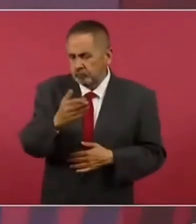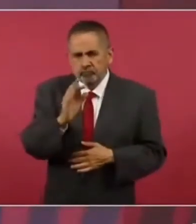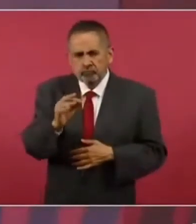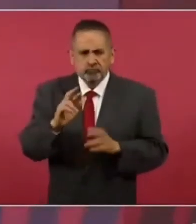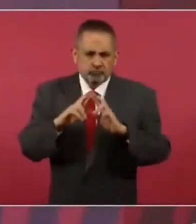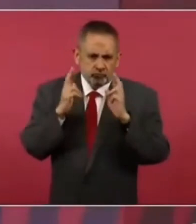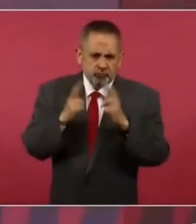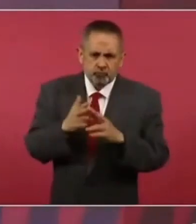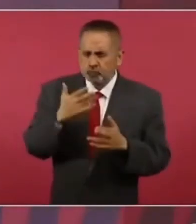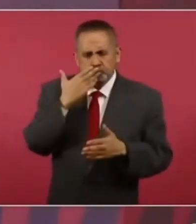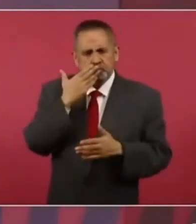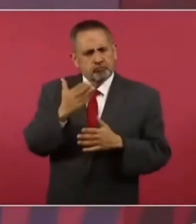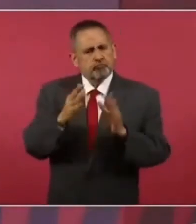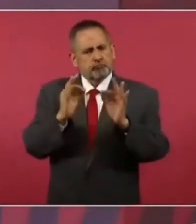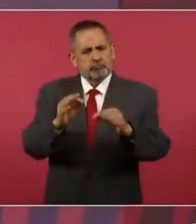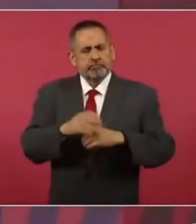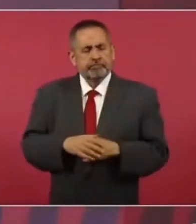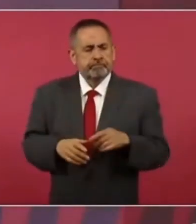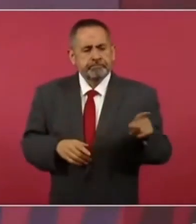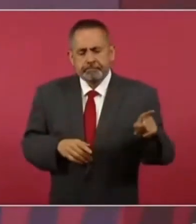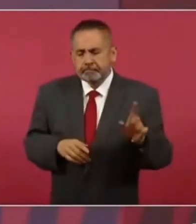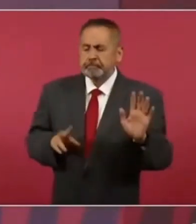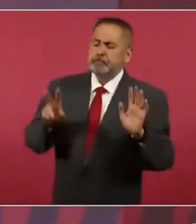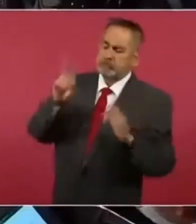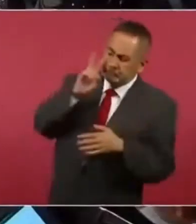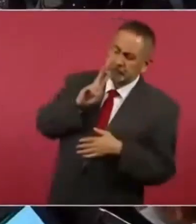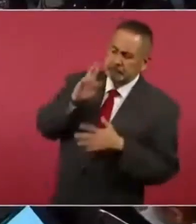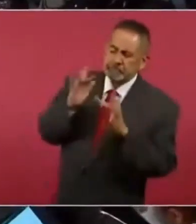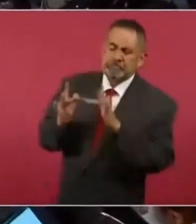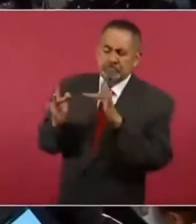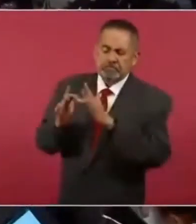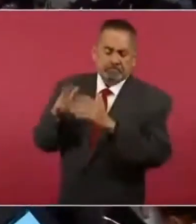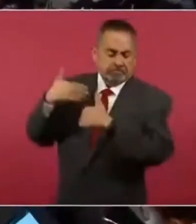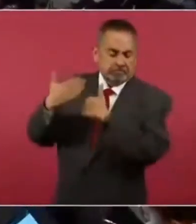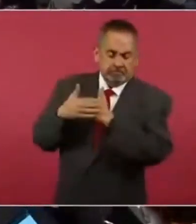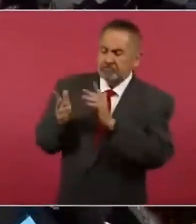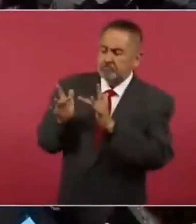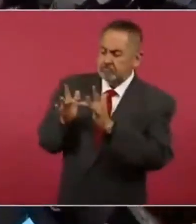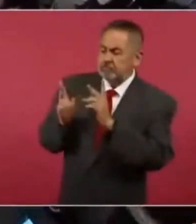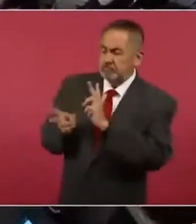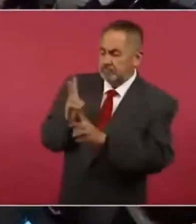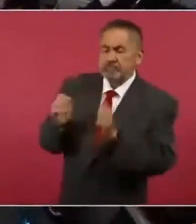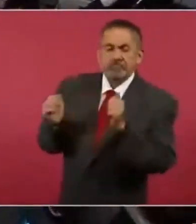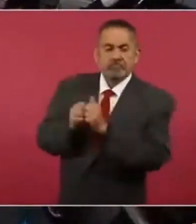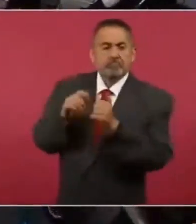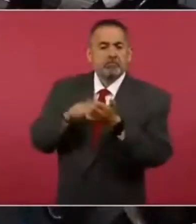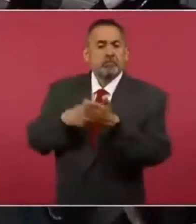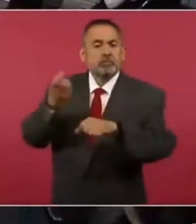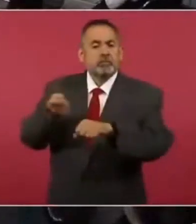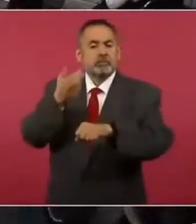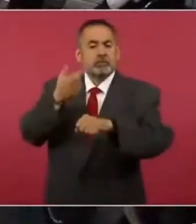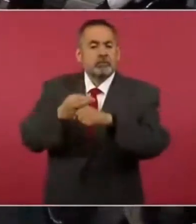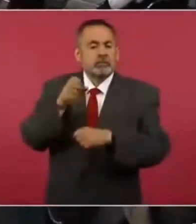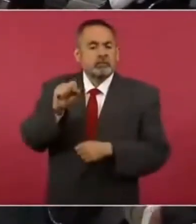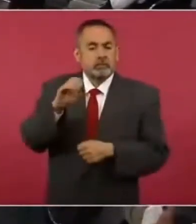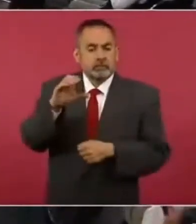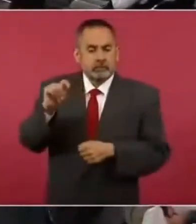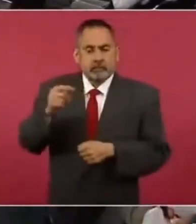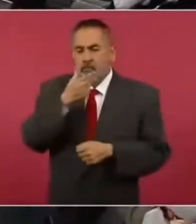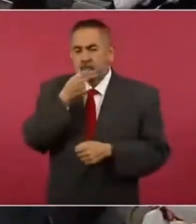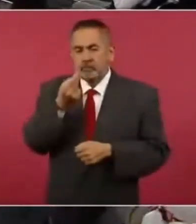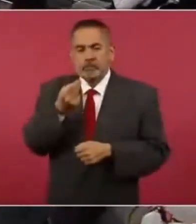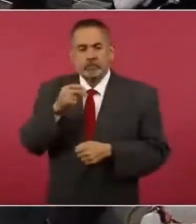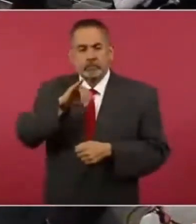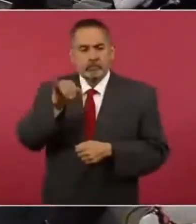reunión. Quedaron en seguir hablando con el secretario de Comunicaciones, Jorge